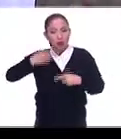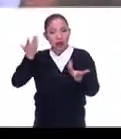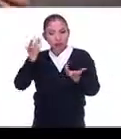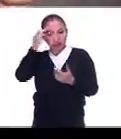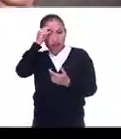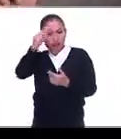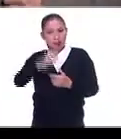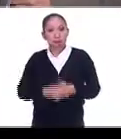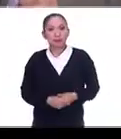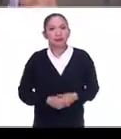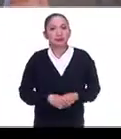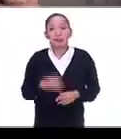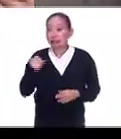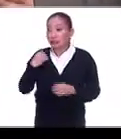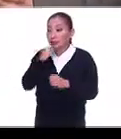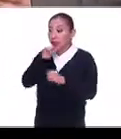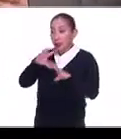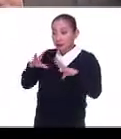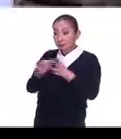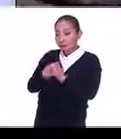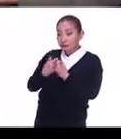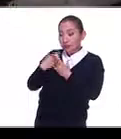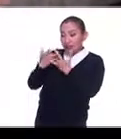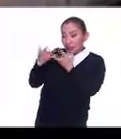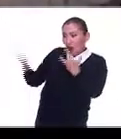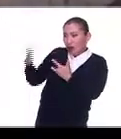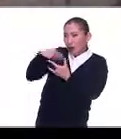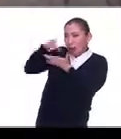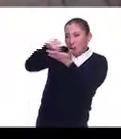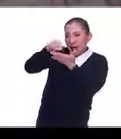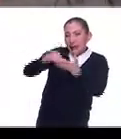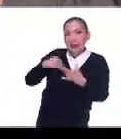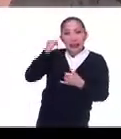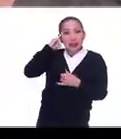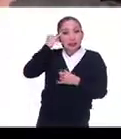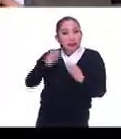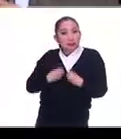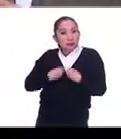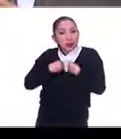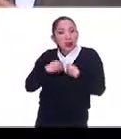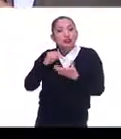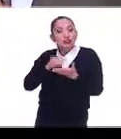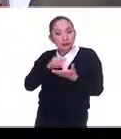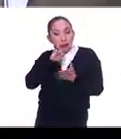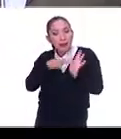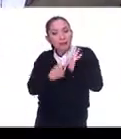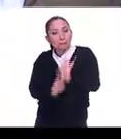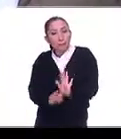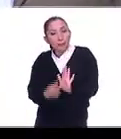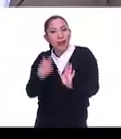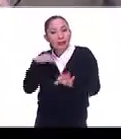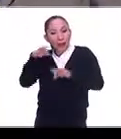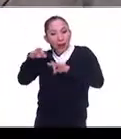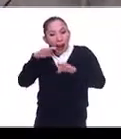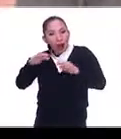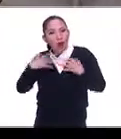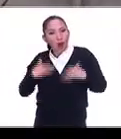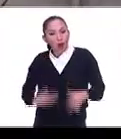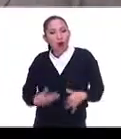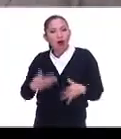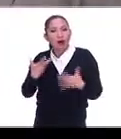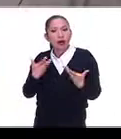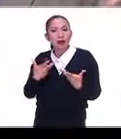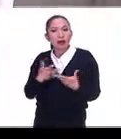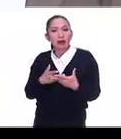supuesto. Y además toda esa recuperación del pasado y de los indios vivos tiene que ver precisamente con este tipo de trabajos en donde